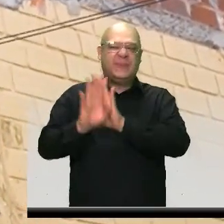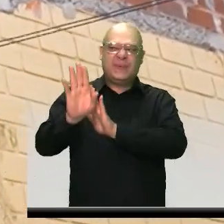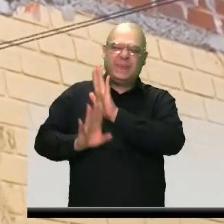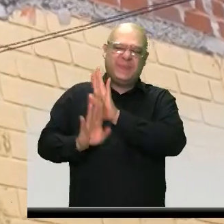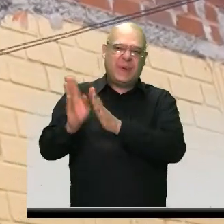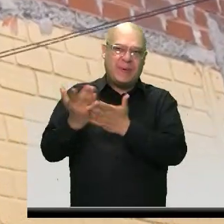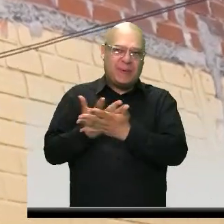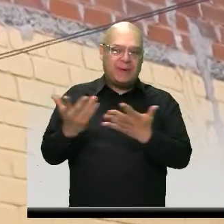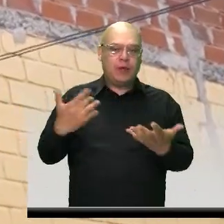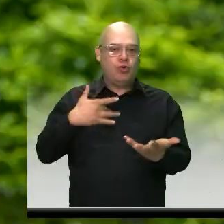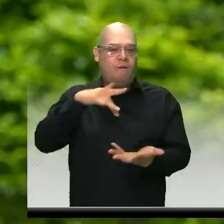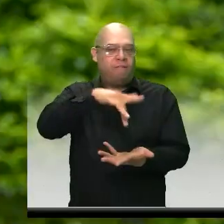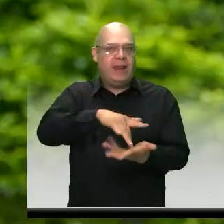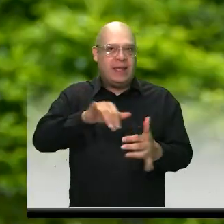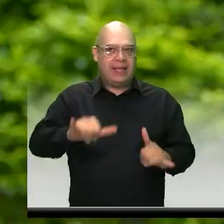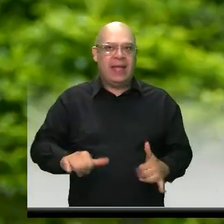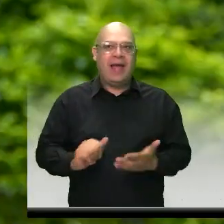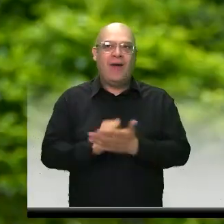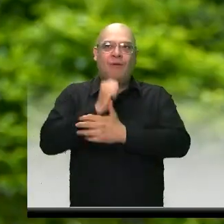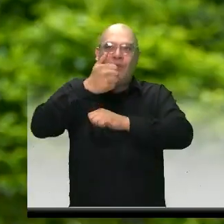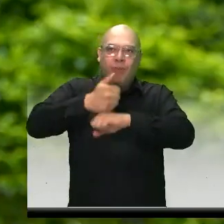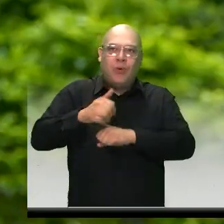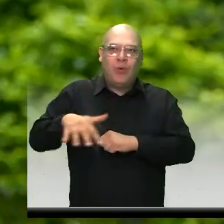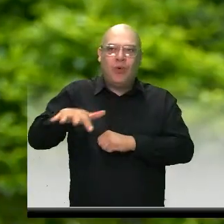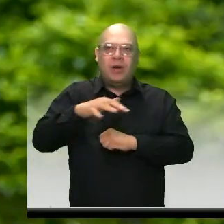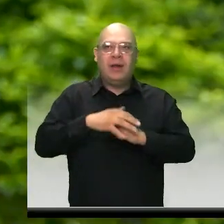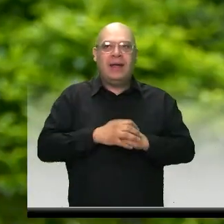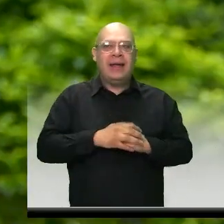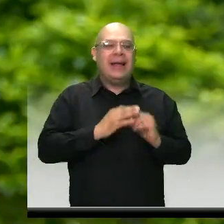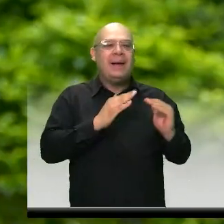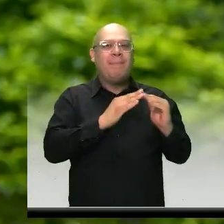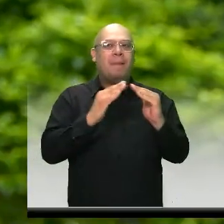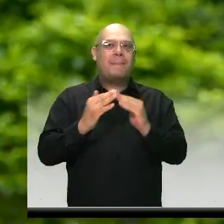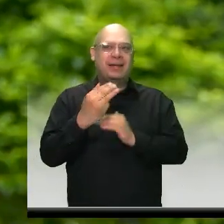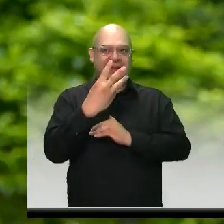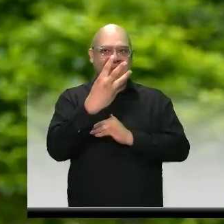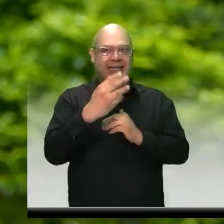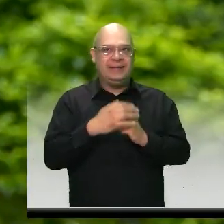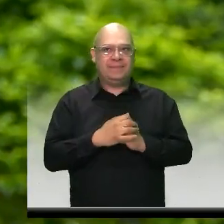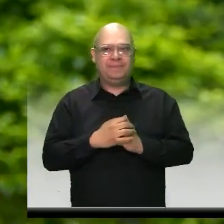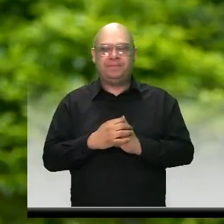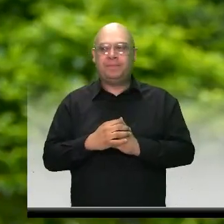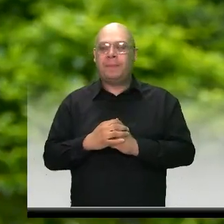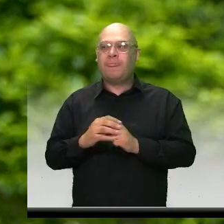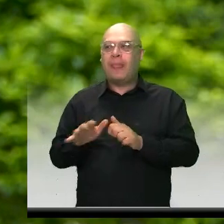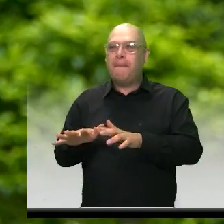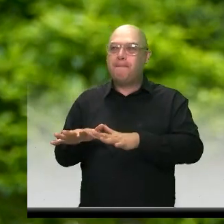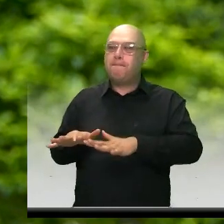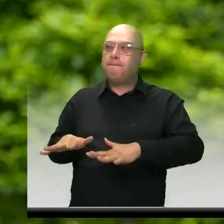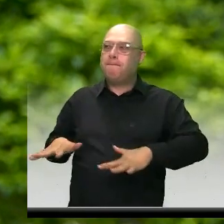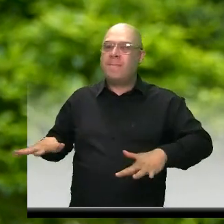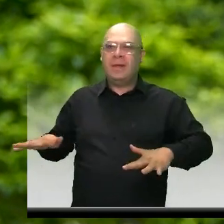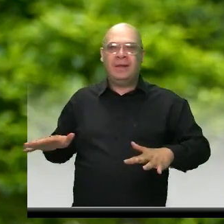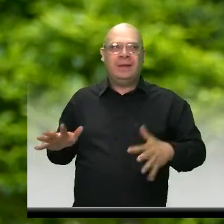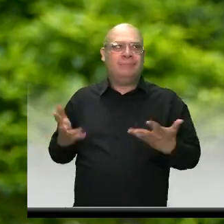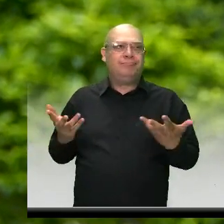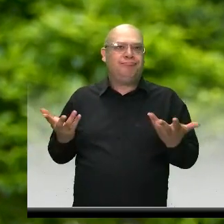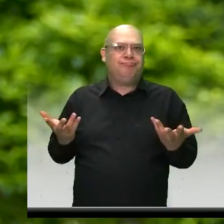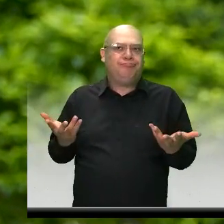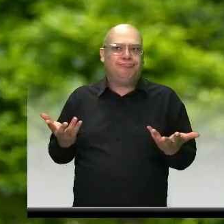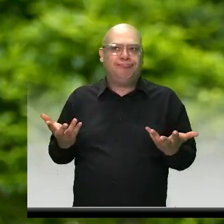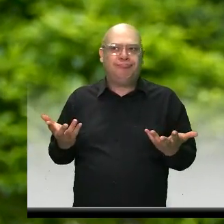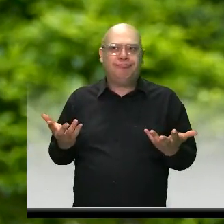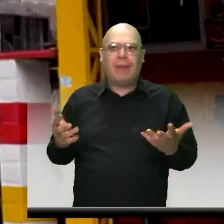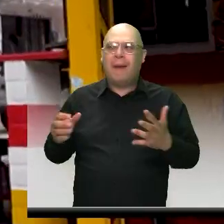yo llegué, nosotros fuimos los fundadores. Llegamos, apenas habían tres casitas de Loma Linda. Era un terreno, era un, sí, era pura